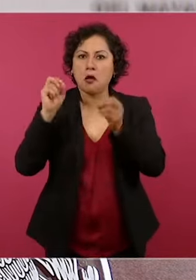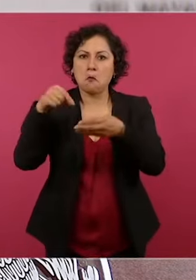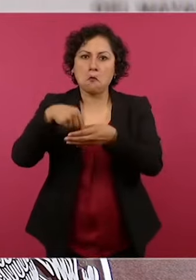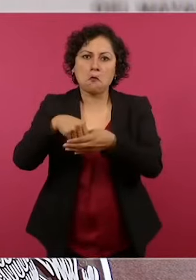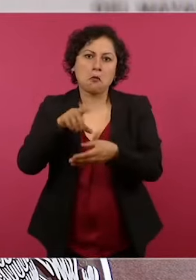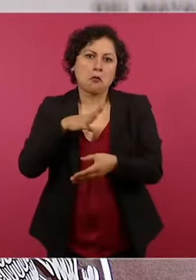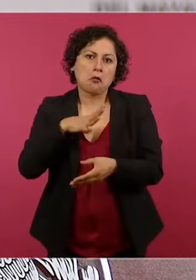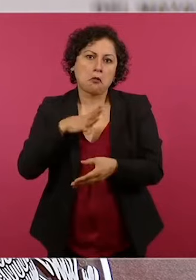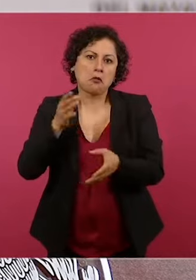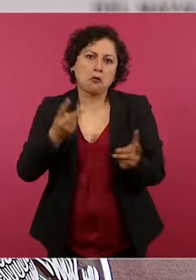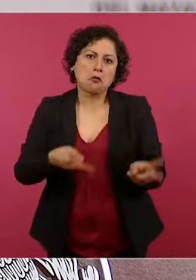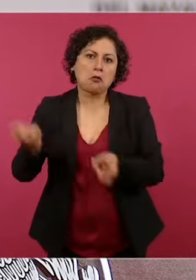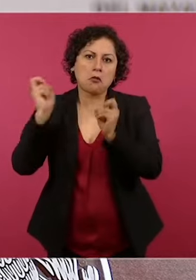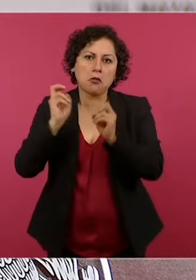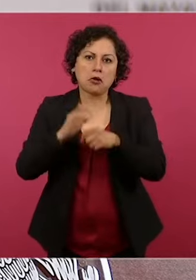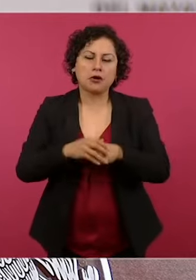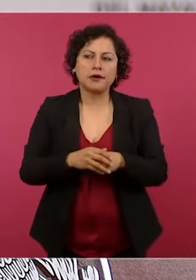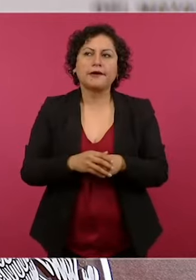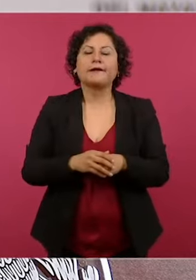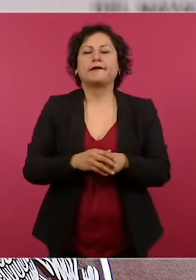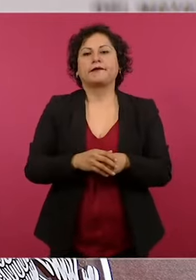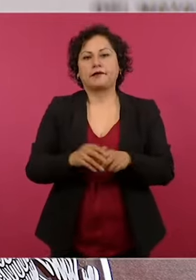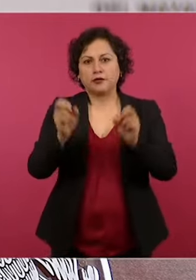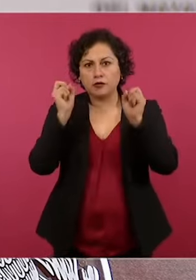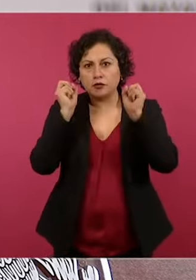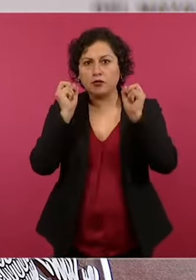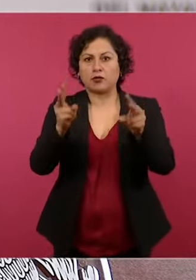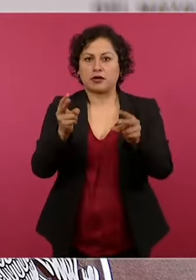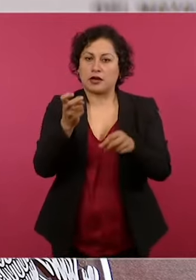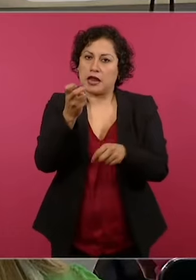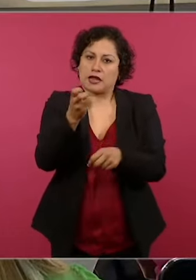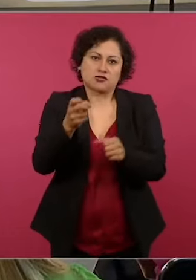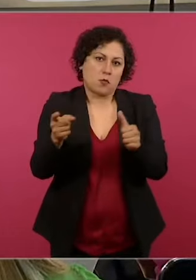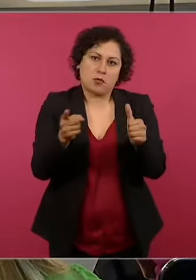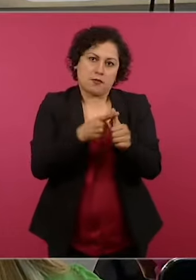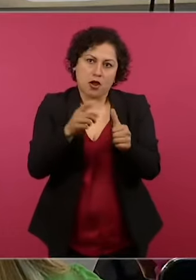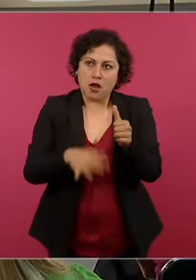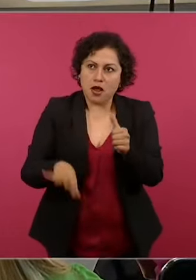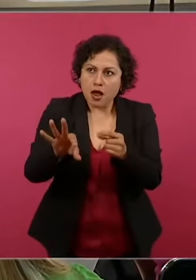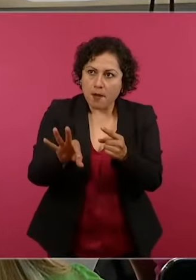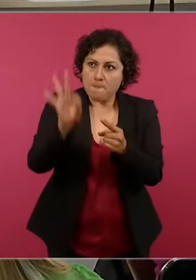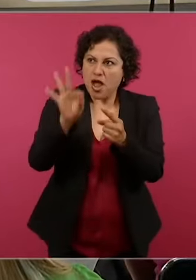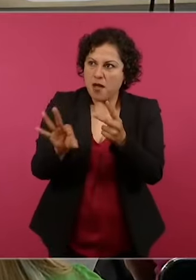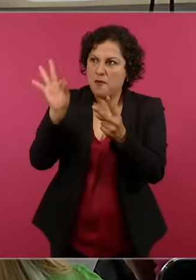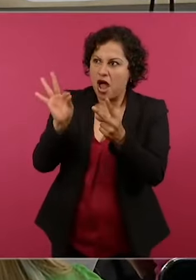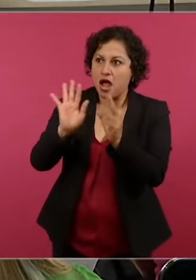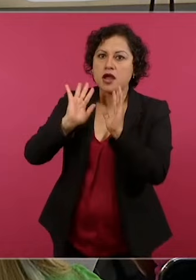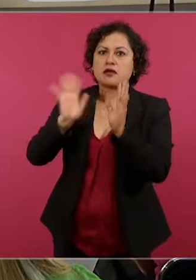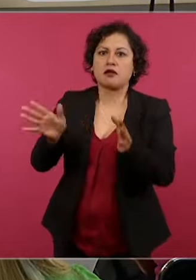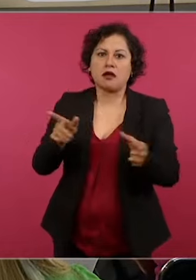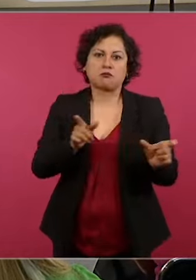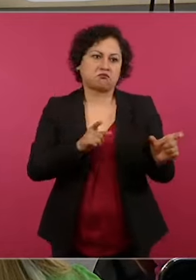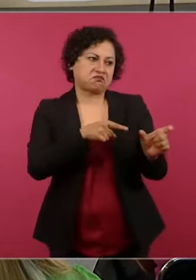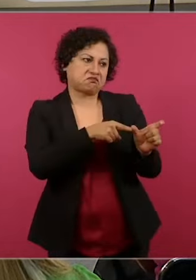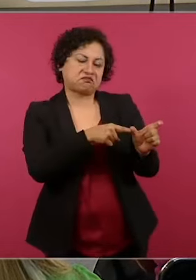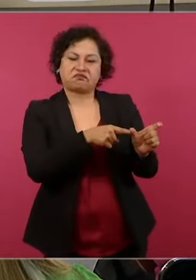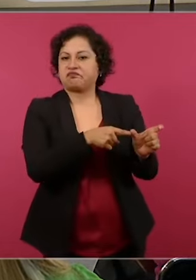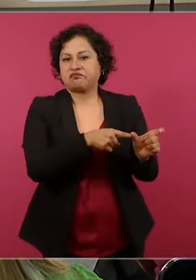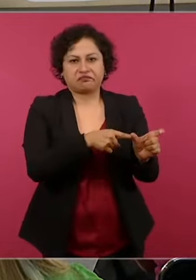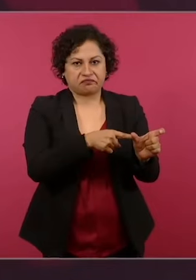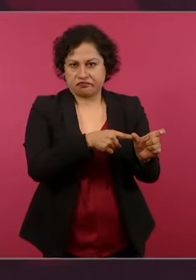Por lo tanto, esto fue lo primero, era lo más importante, inmediatamente se localizó a las personas, no estaban